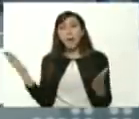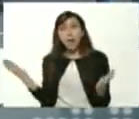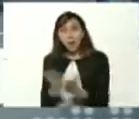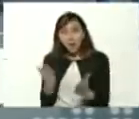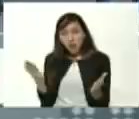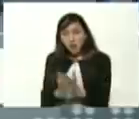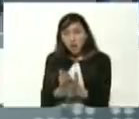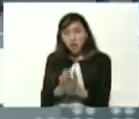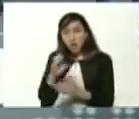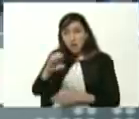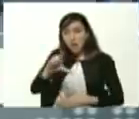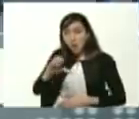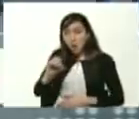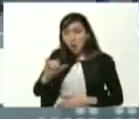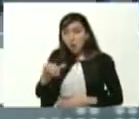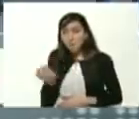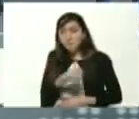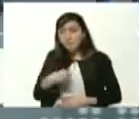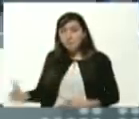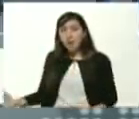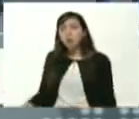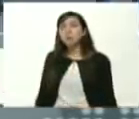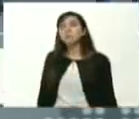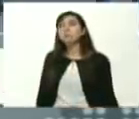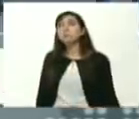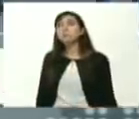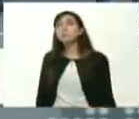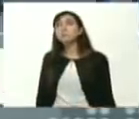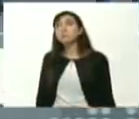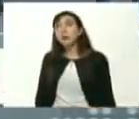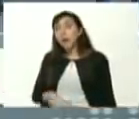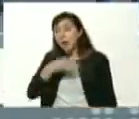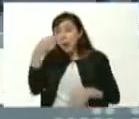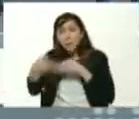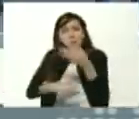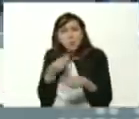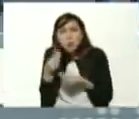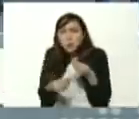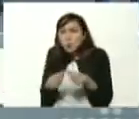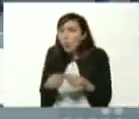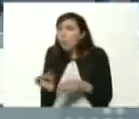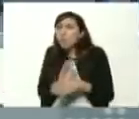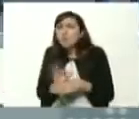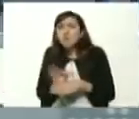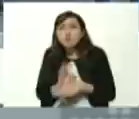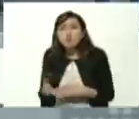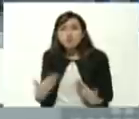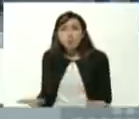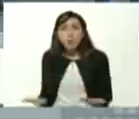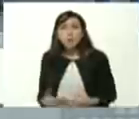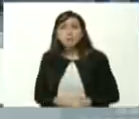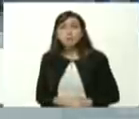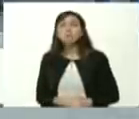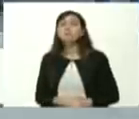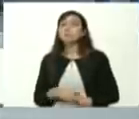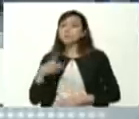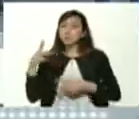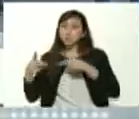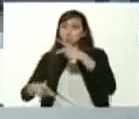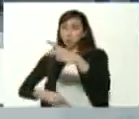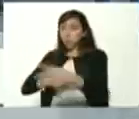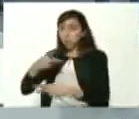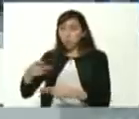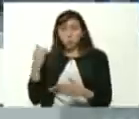Andrés Eloy Blanco nos expliquen cómo funciona el proceso de